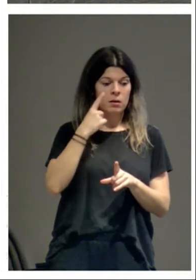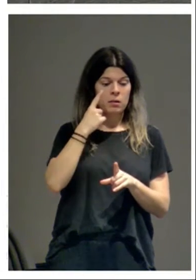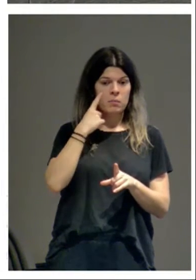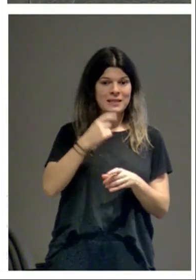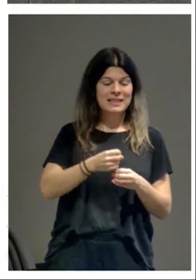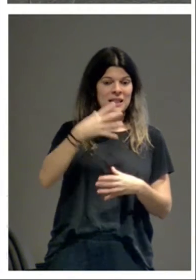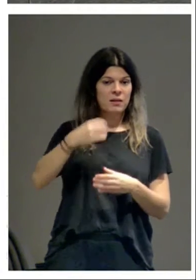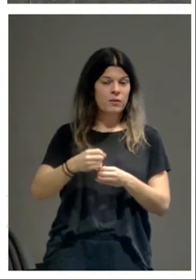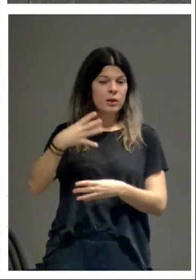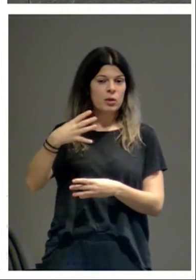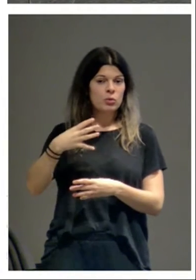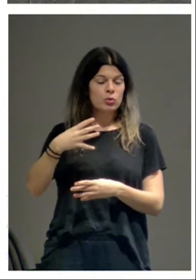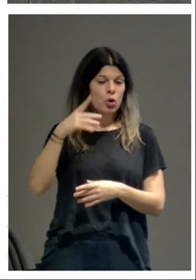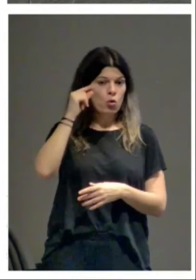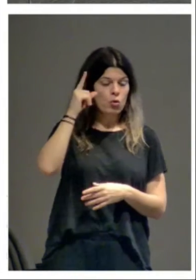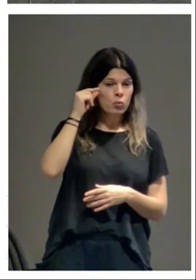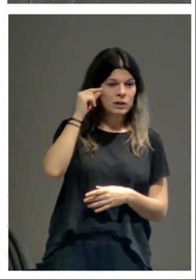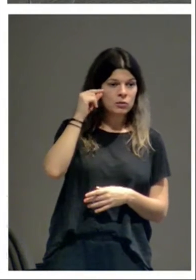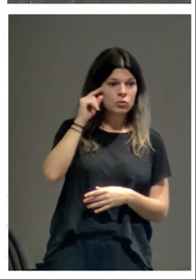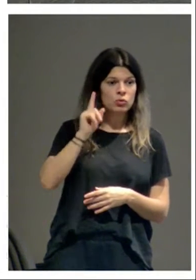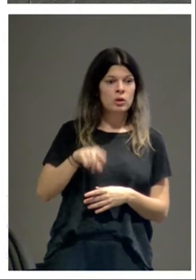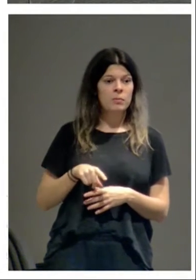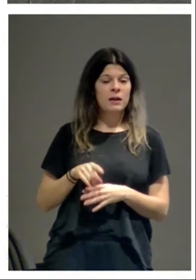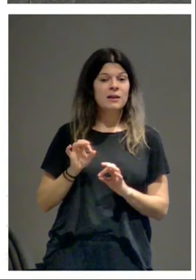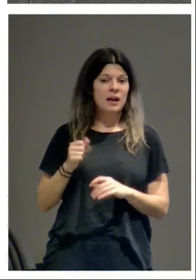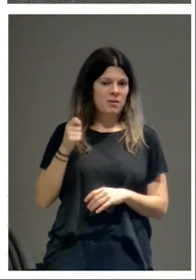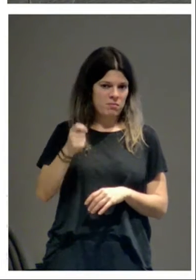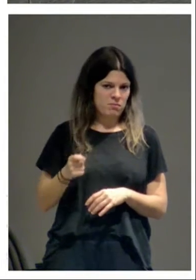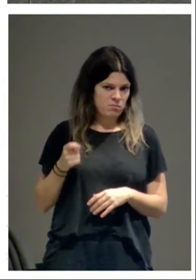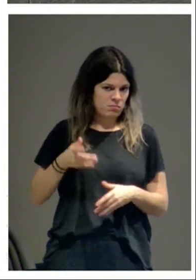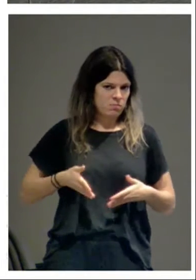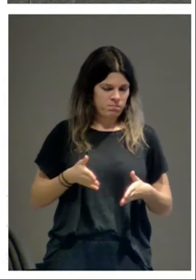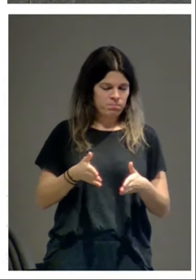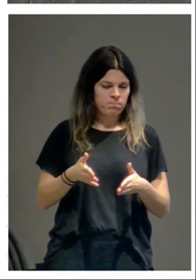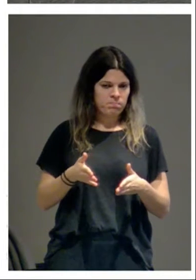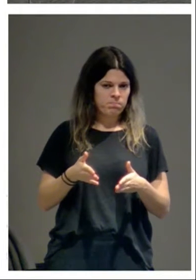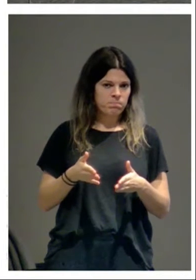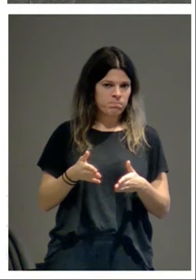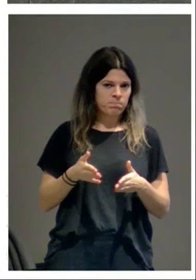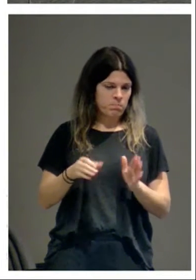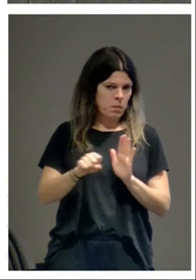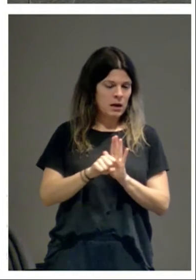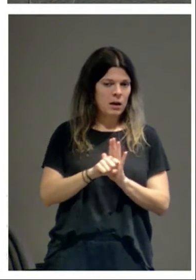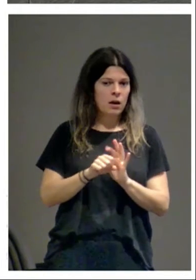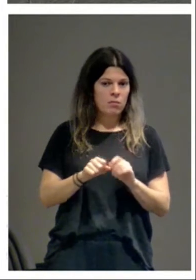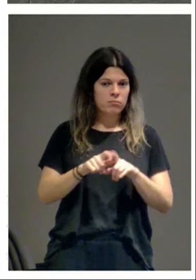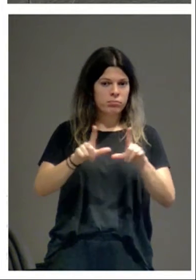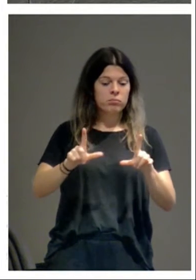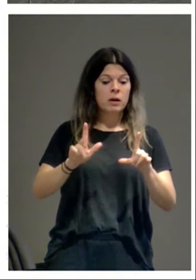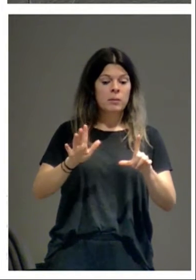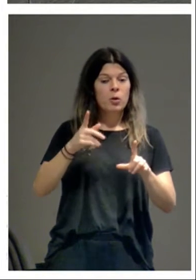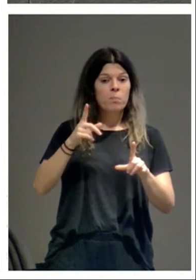edificios románicos y también se marcaba el Camino de Santiago. Pero, en realidad, basta con observar